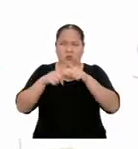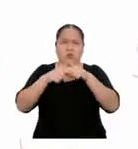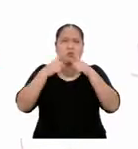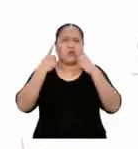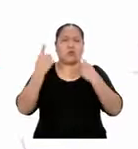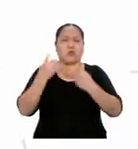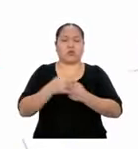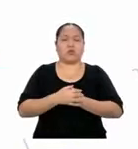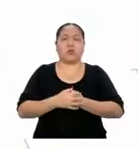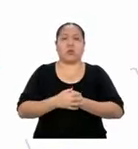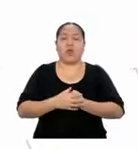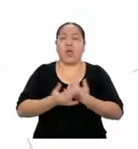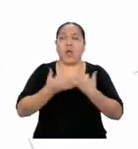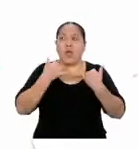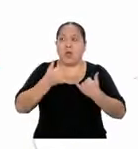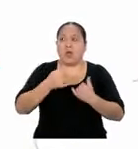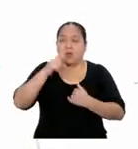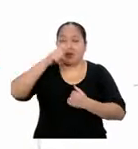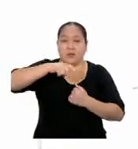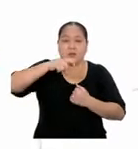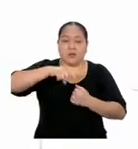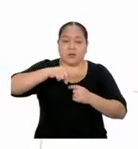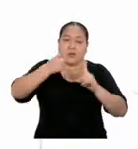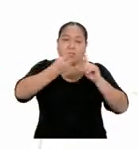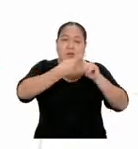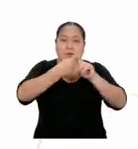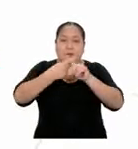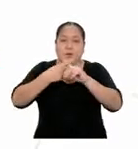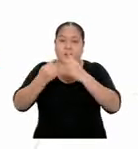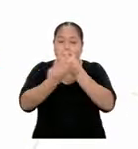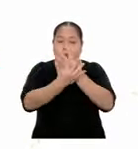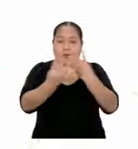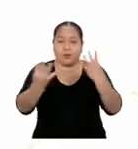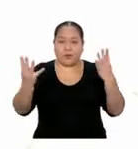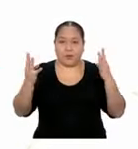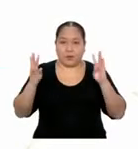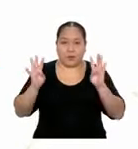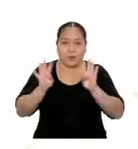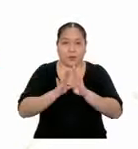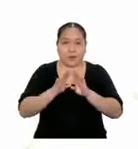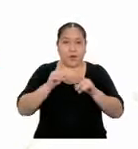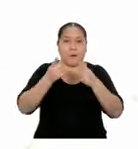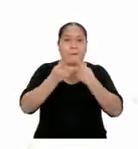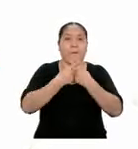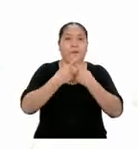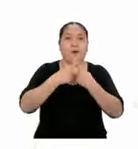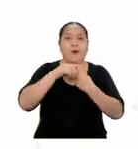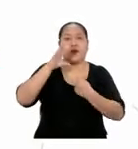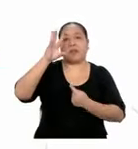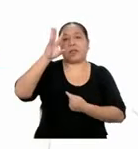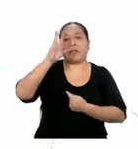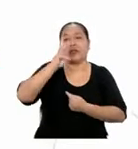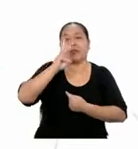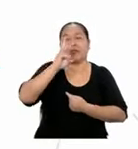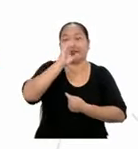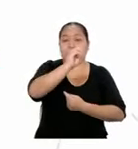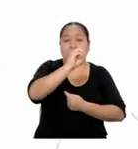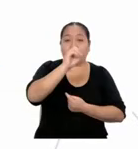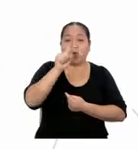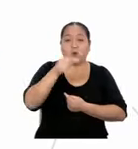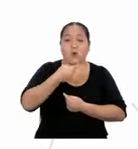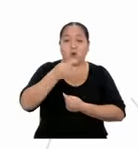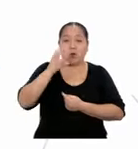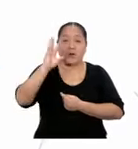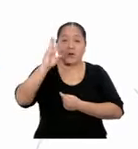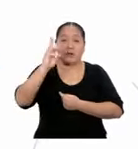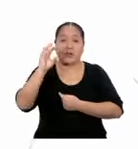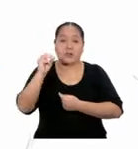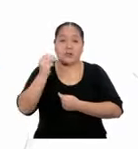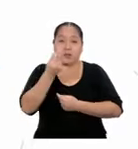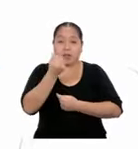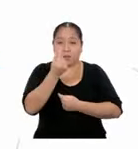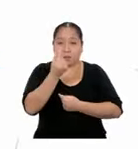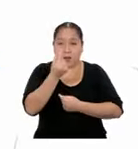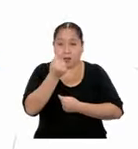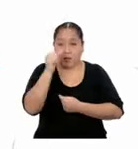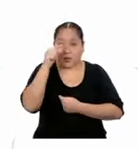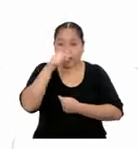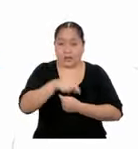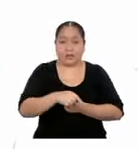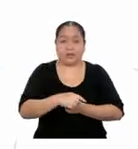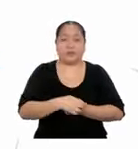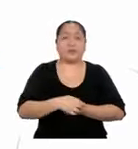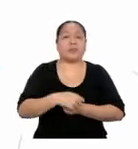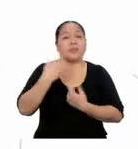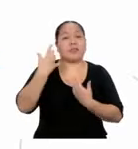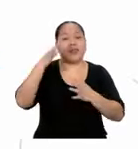Ahora, solo debo multiplicar ese número por 60 céntimos, que viene a ser el precio de ladrillo. Y así